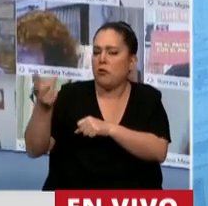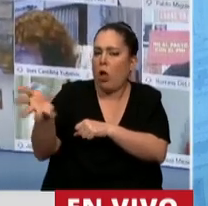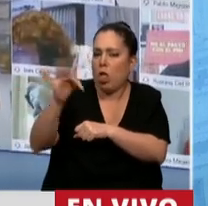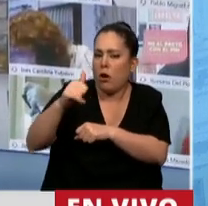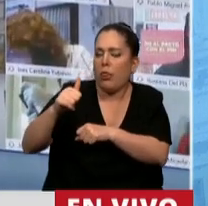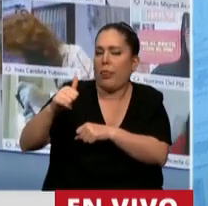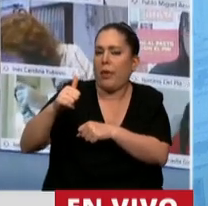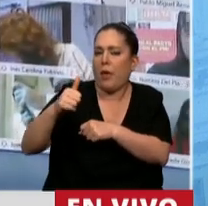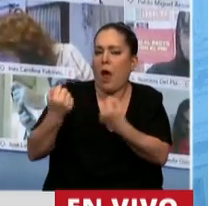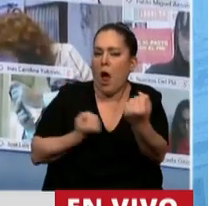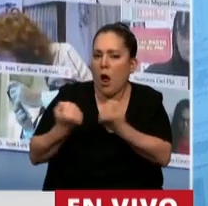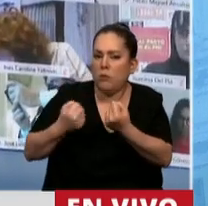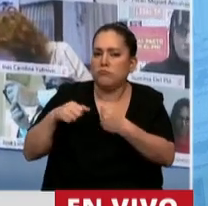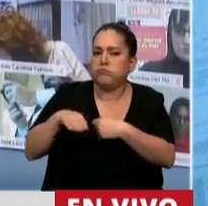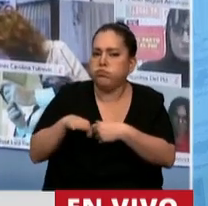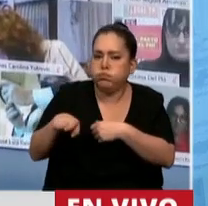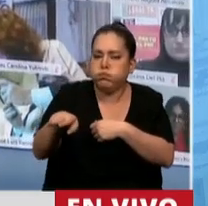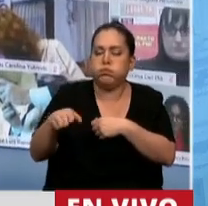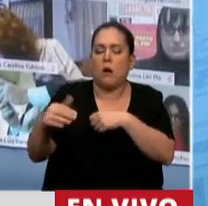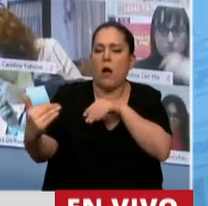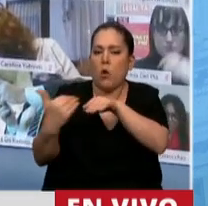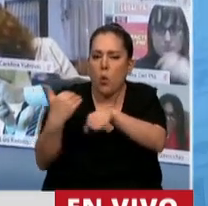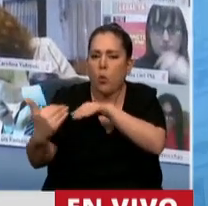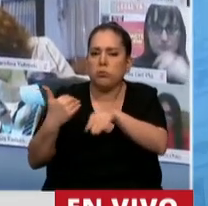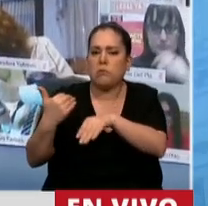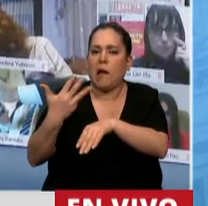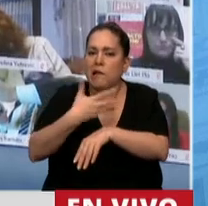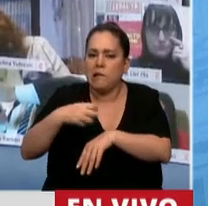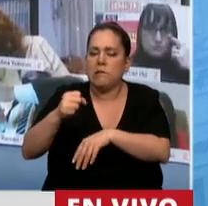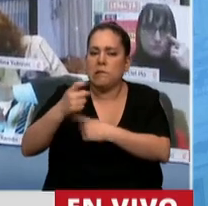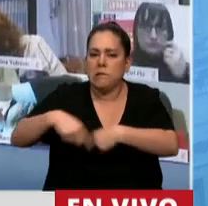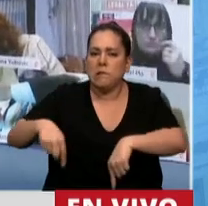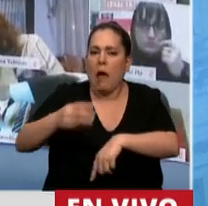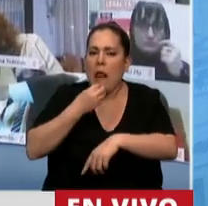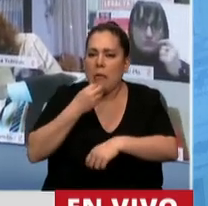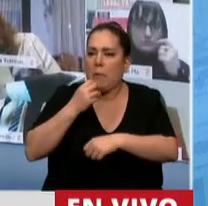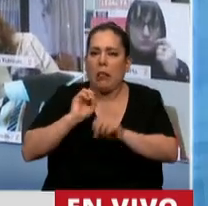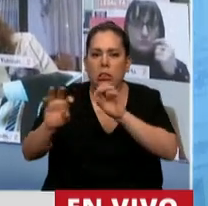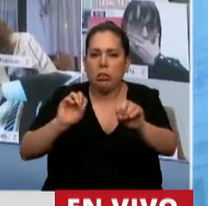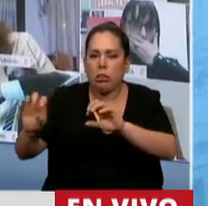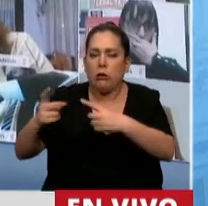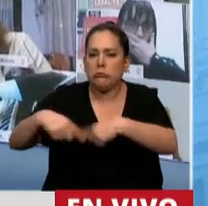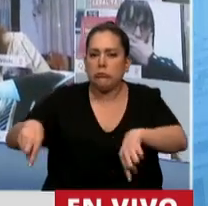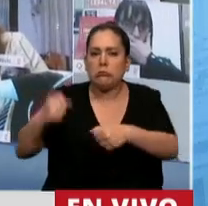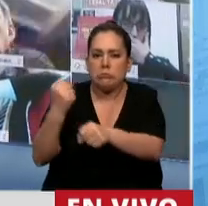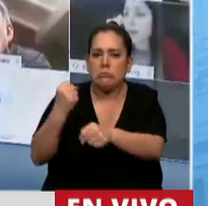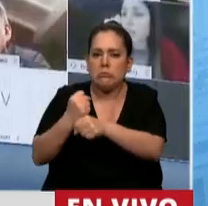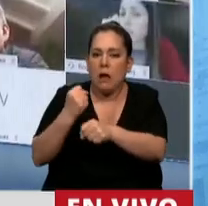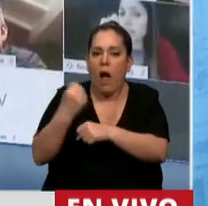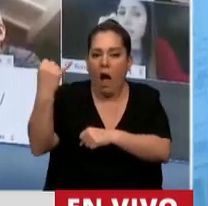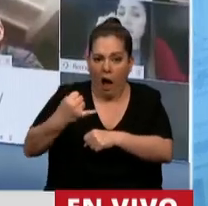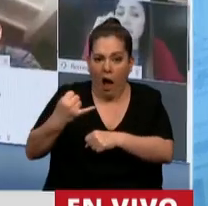todos los días por la ruta, llevando la producción, los alimentos, que son sometidos a vejámenes en algunas provincias que le ponen faja